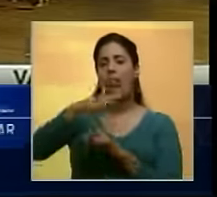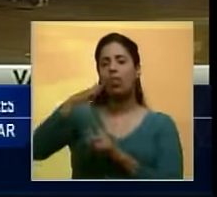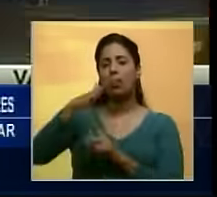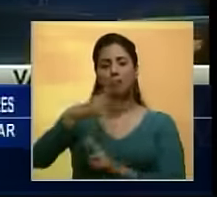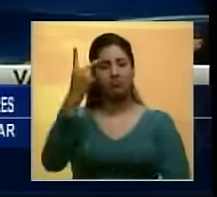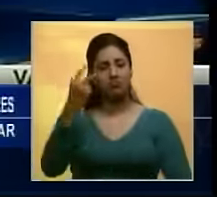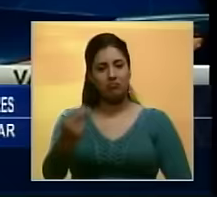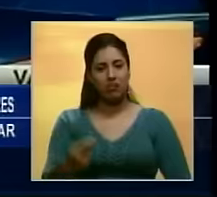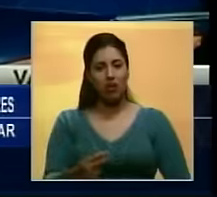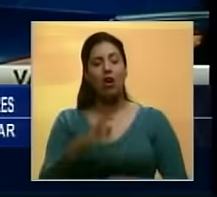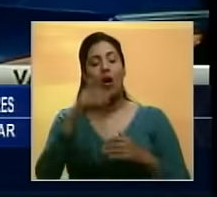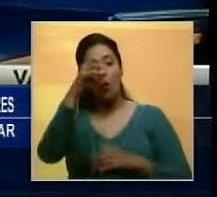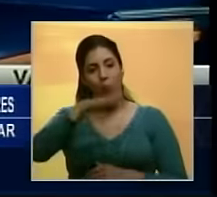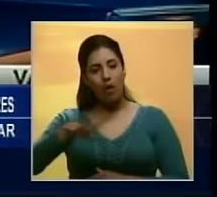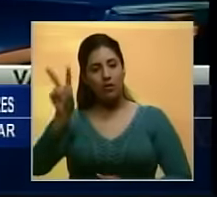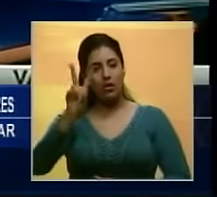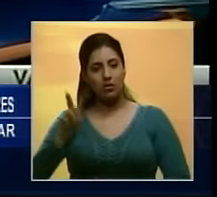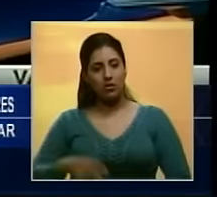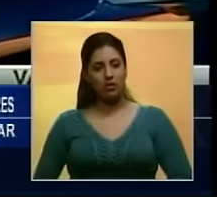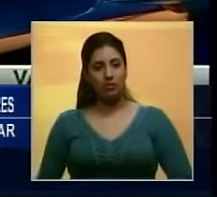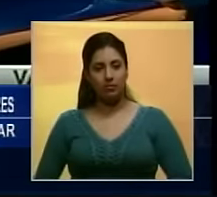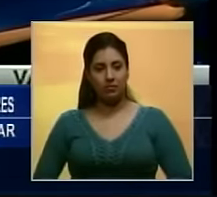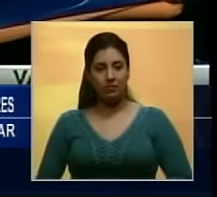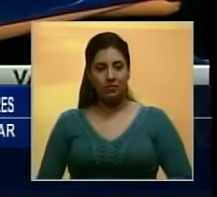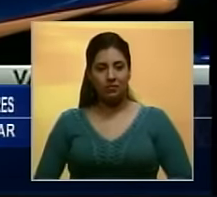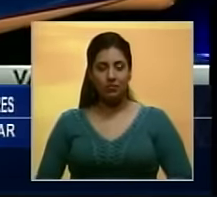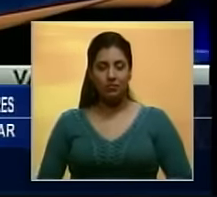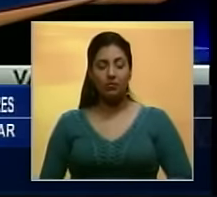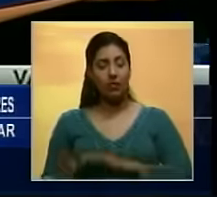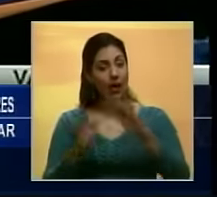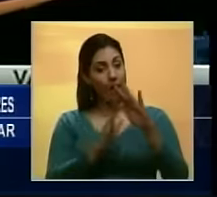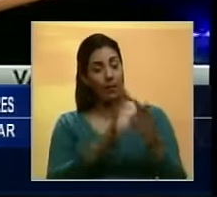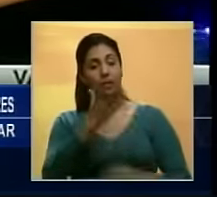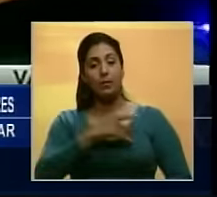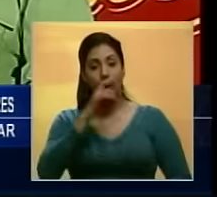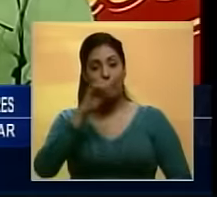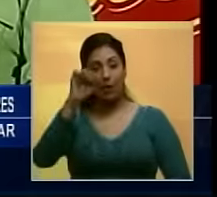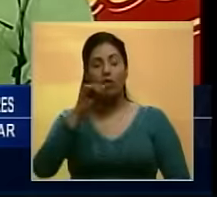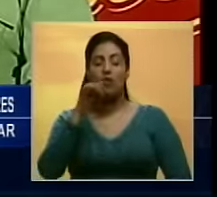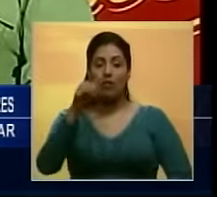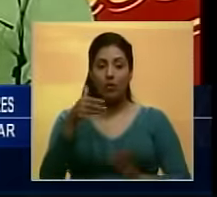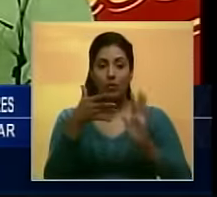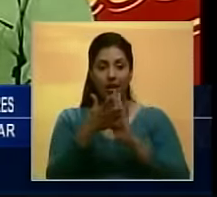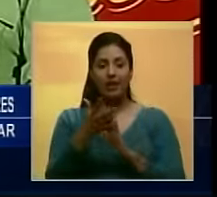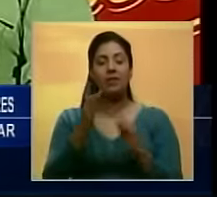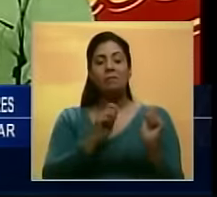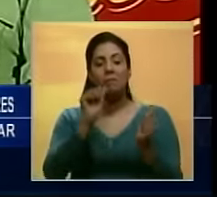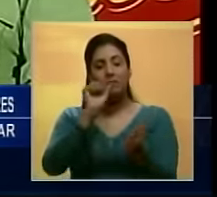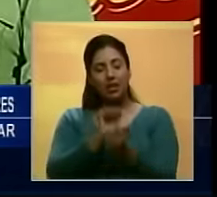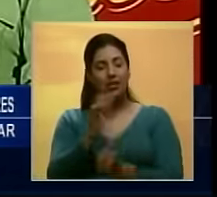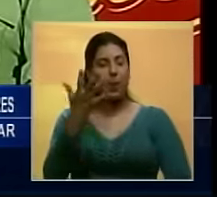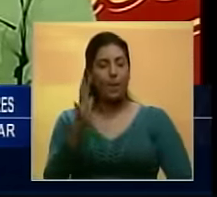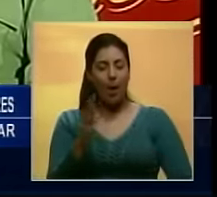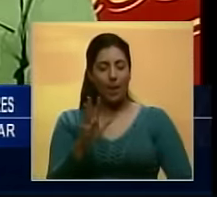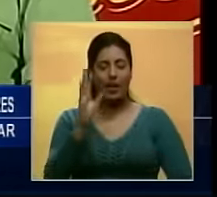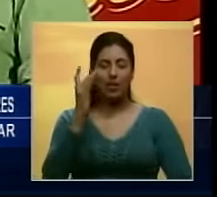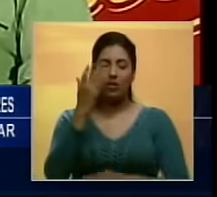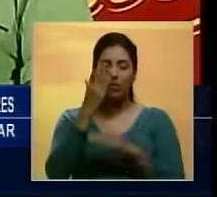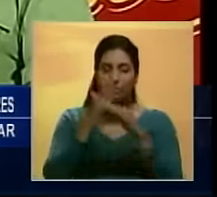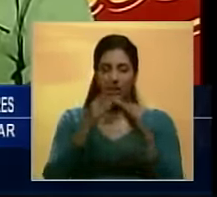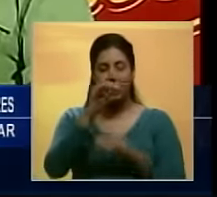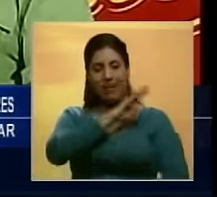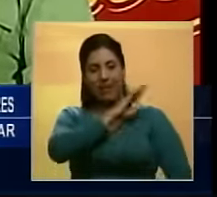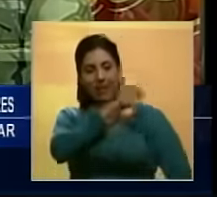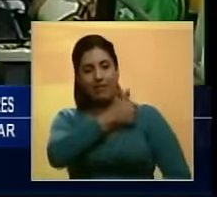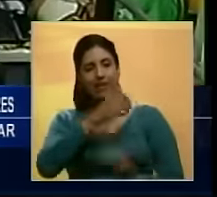al pueblo de Venezuela. Por otra parte, el mandatario nacional informó que se han detenido por lo menos a la mitad de los